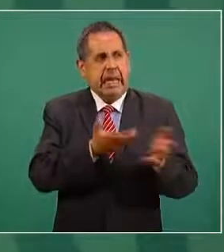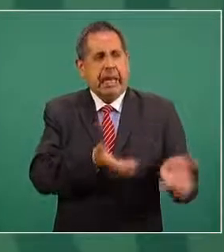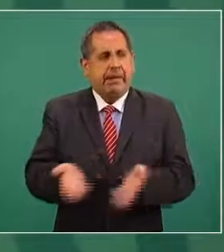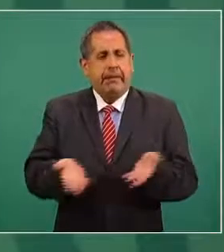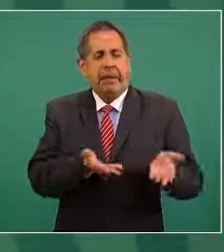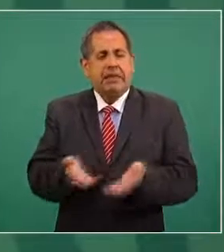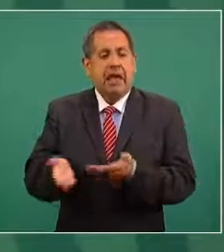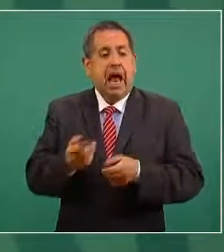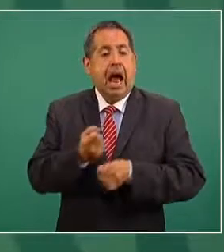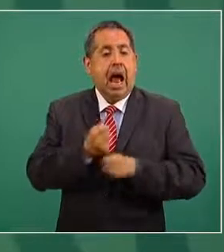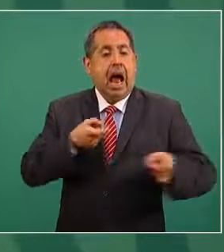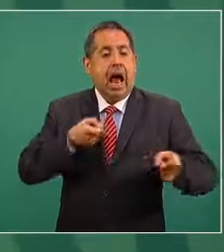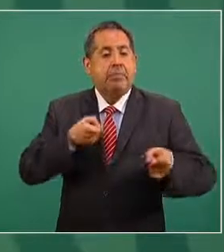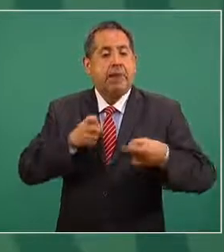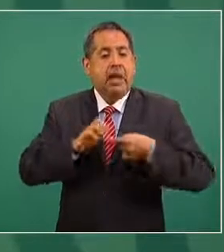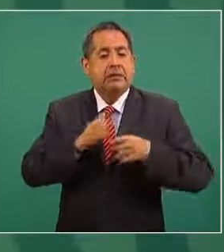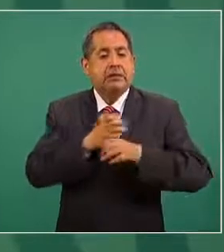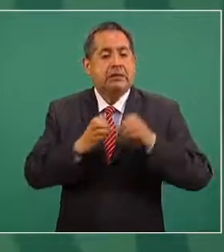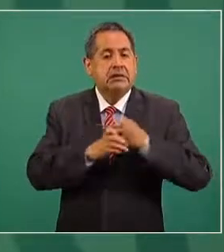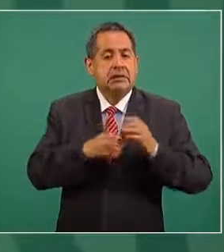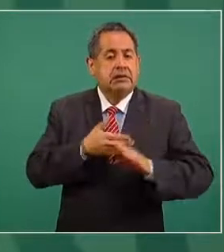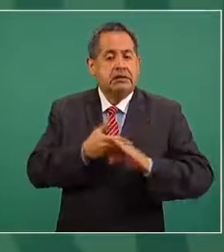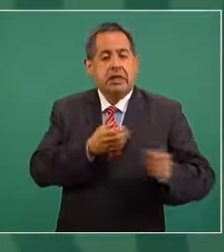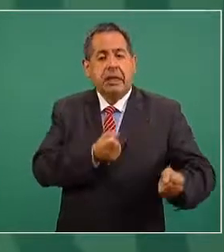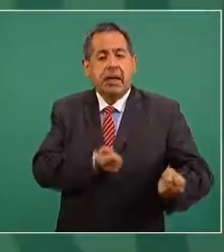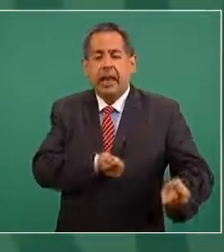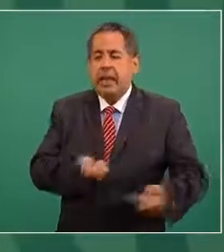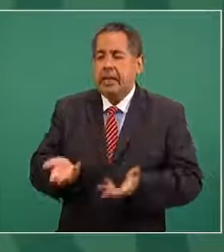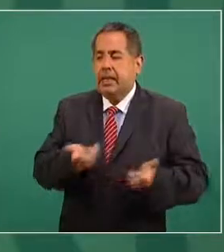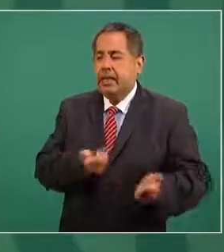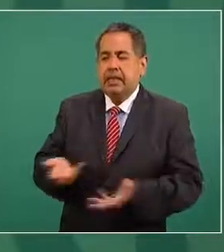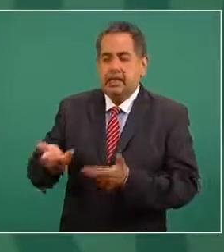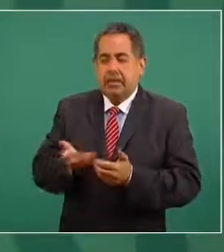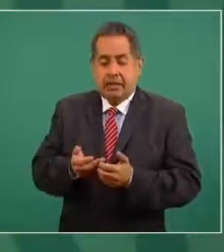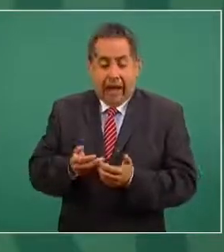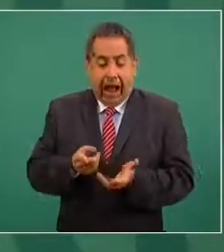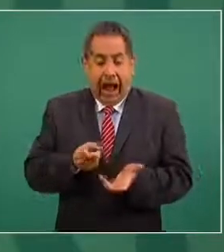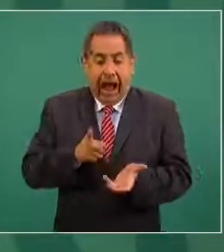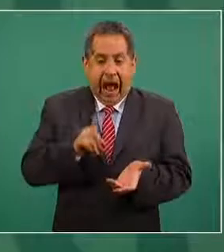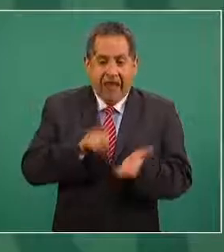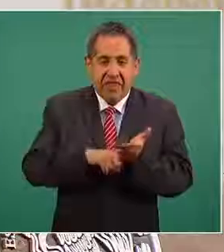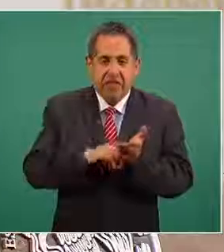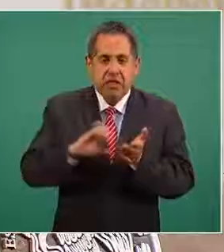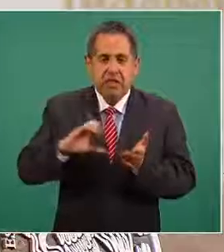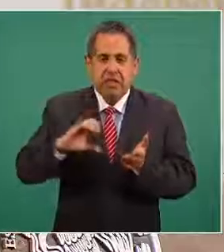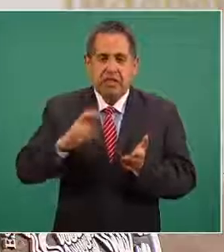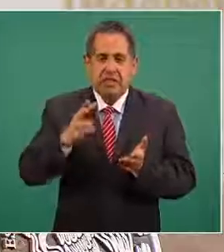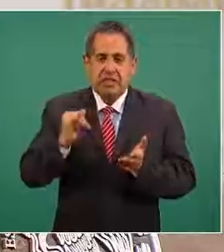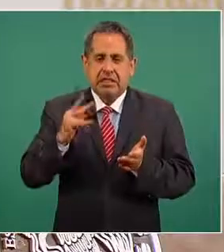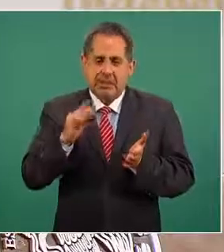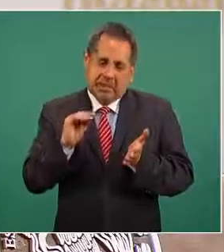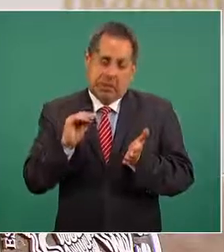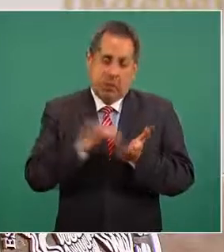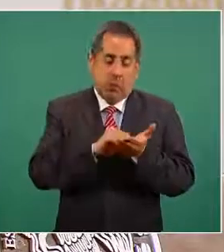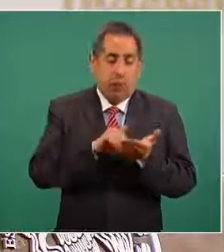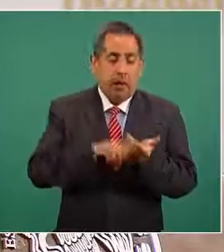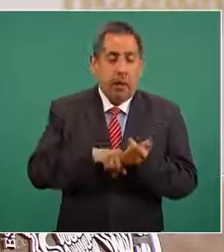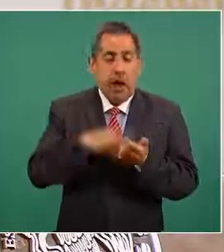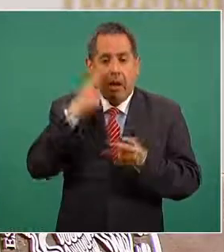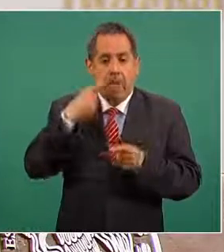para que consensores esas armas fuesen